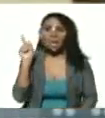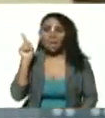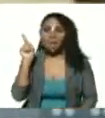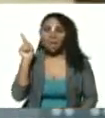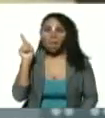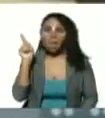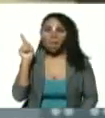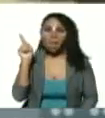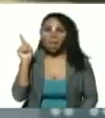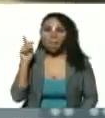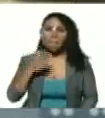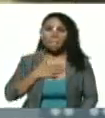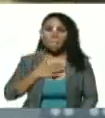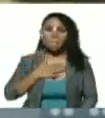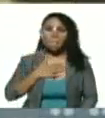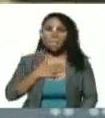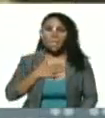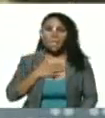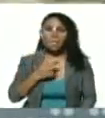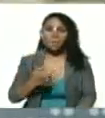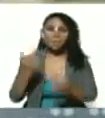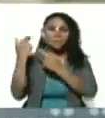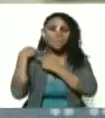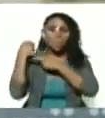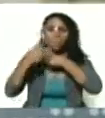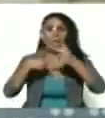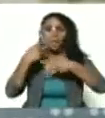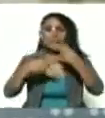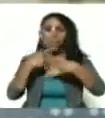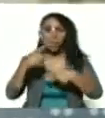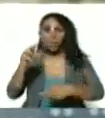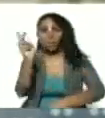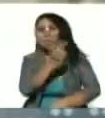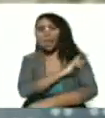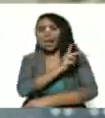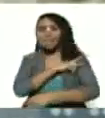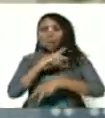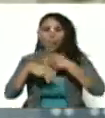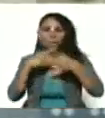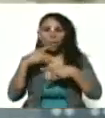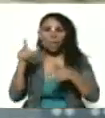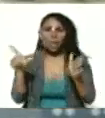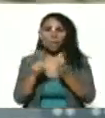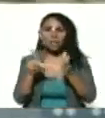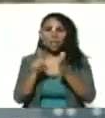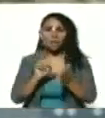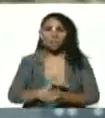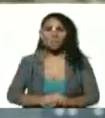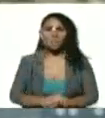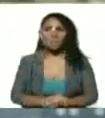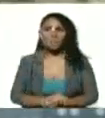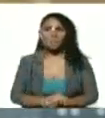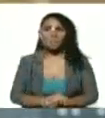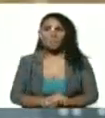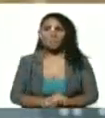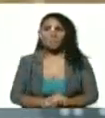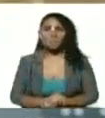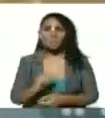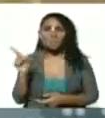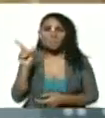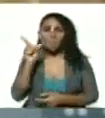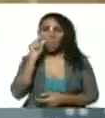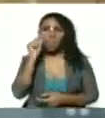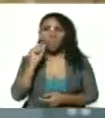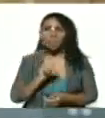mi responsable político, como un jefe político, en el liceo, Urbanez H. Polvo.